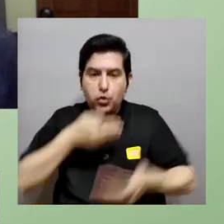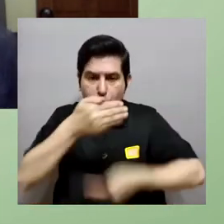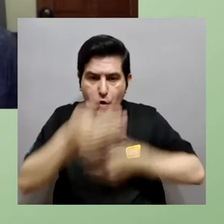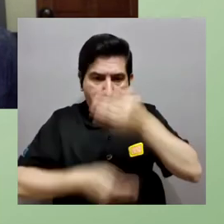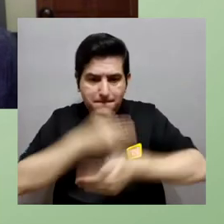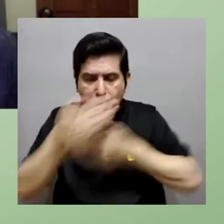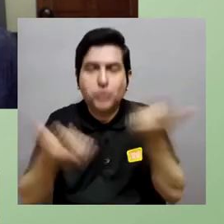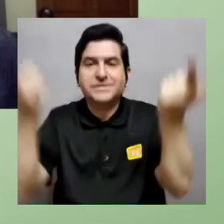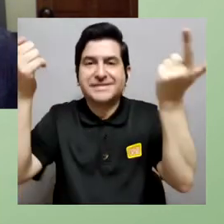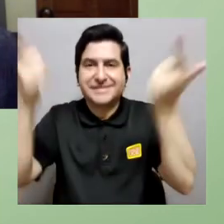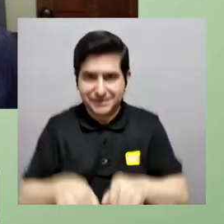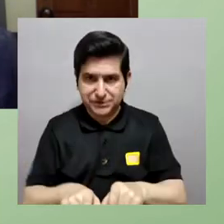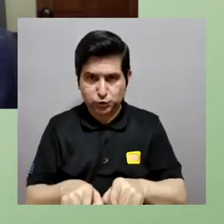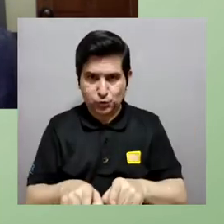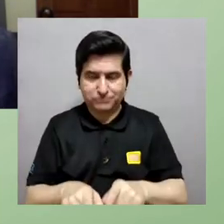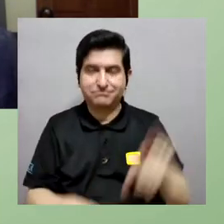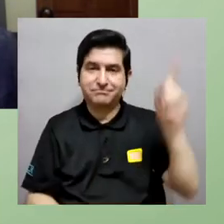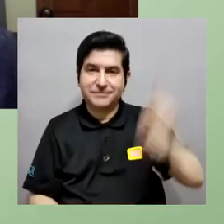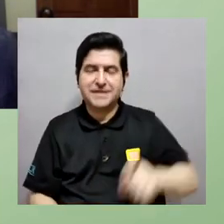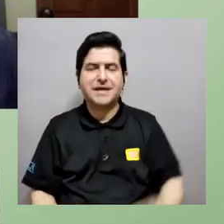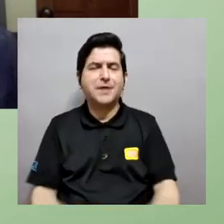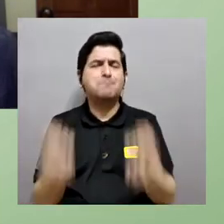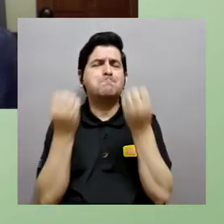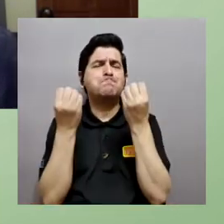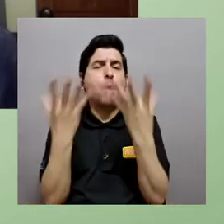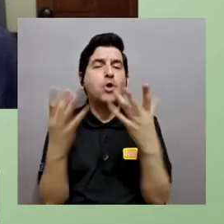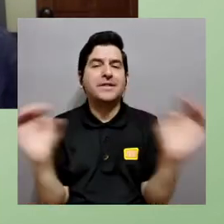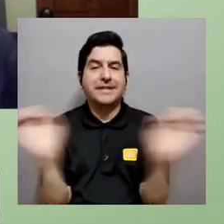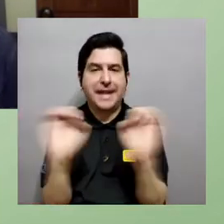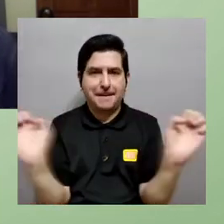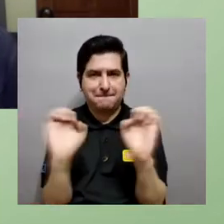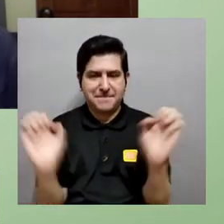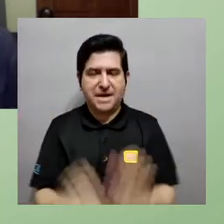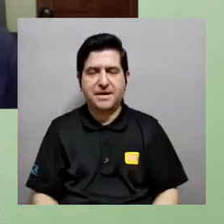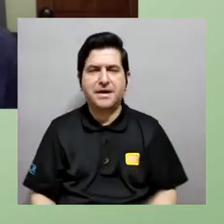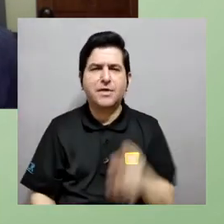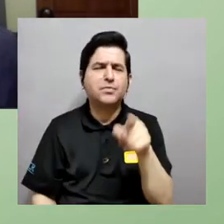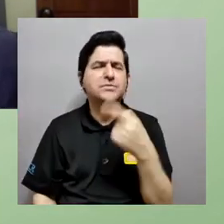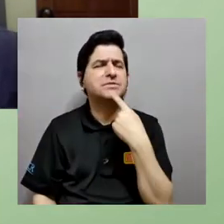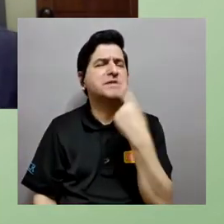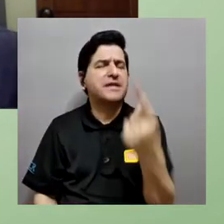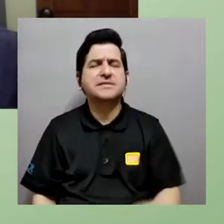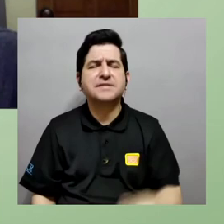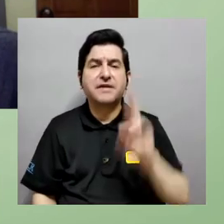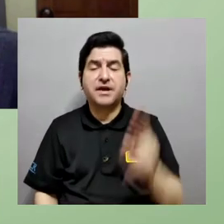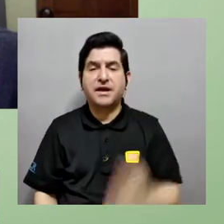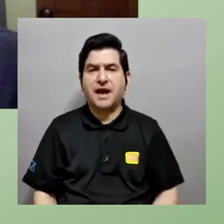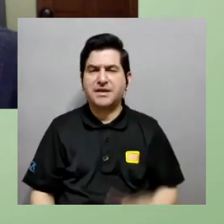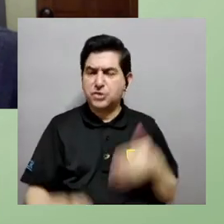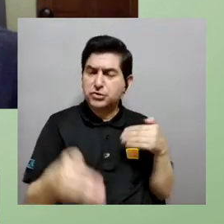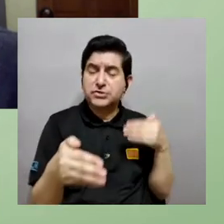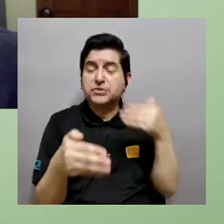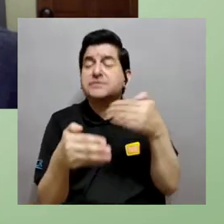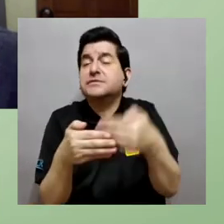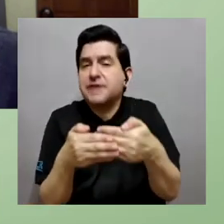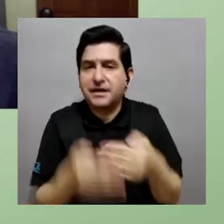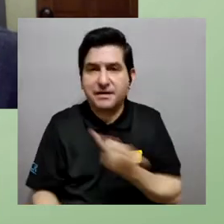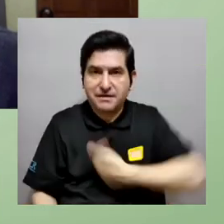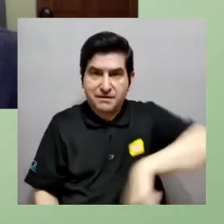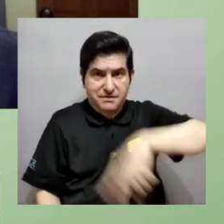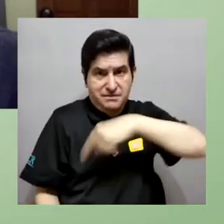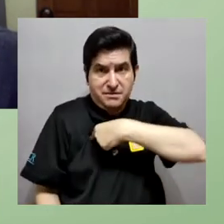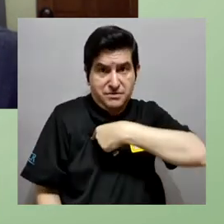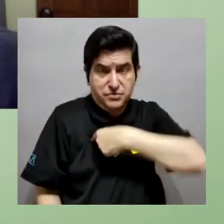todo el enfriamiento que se requiere para que todos estos procesos se puedan dar requiere grandes cantidades de energía Ricardo